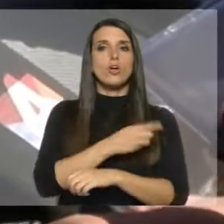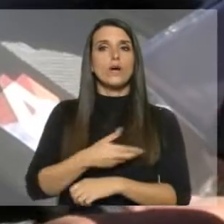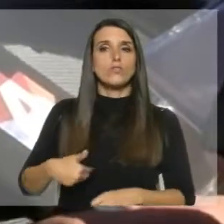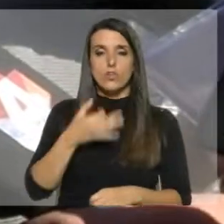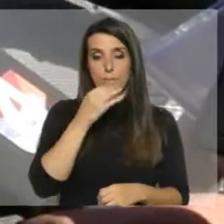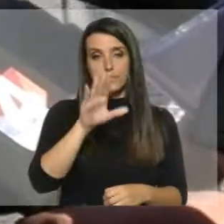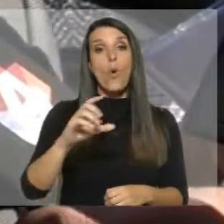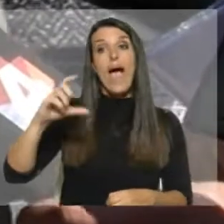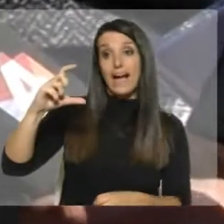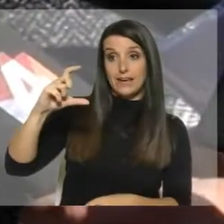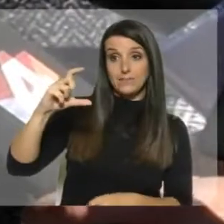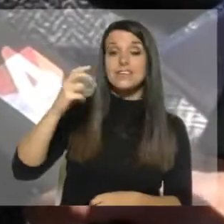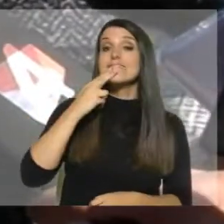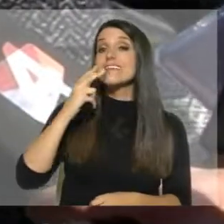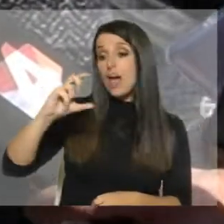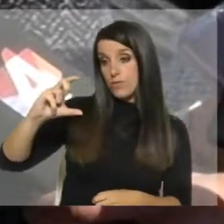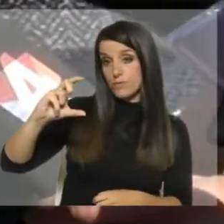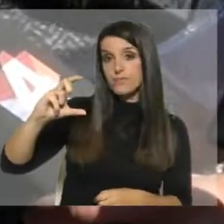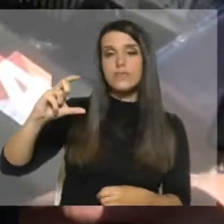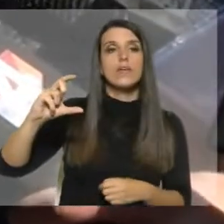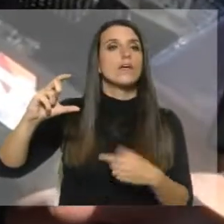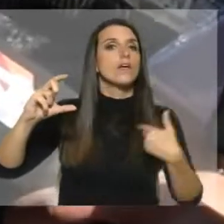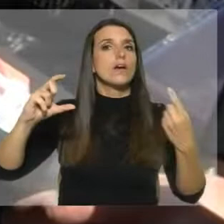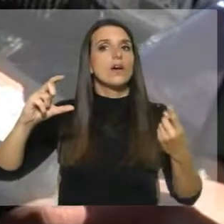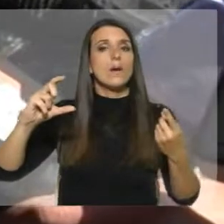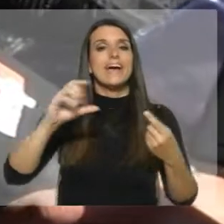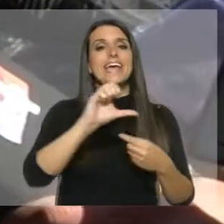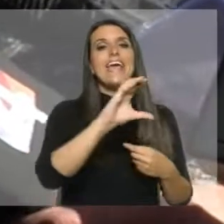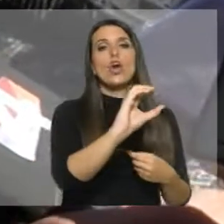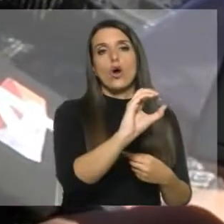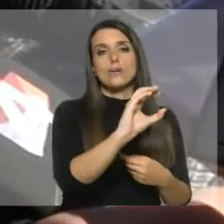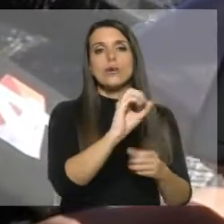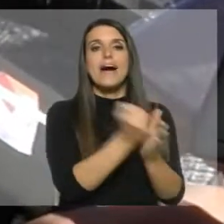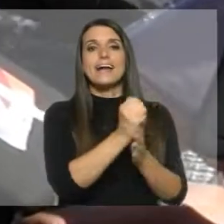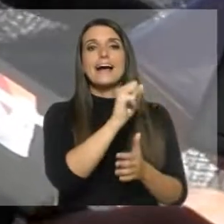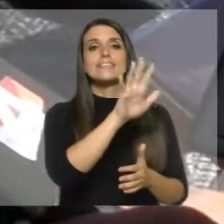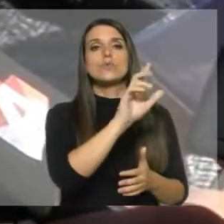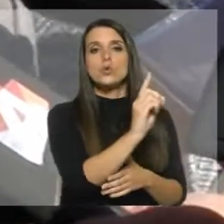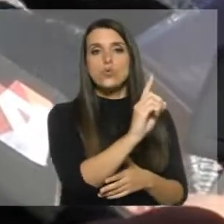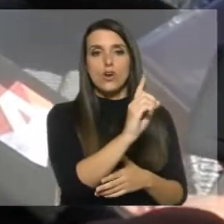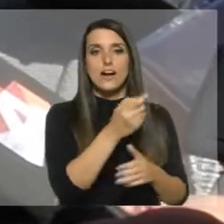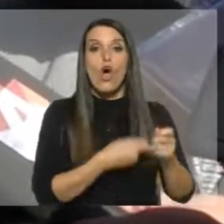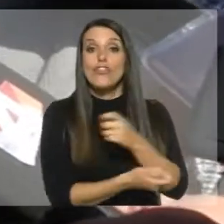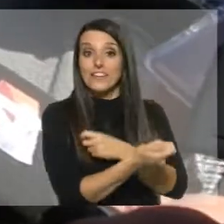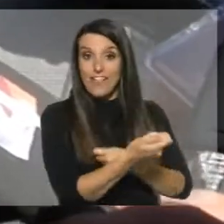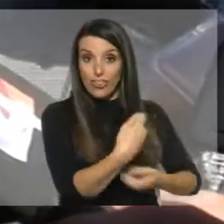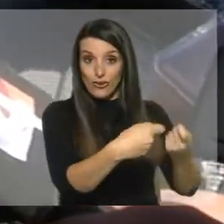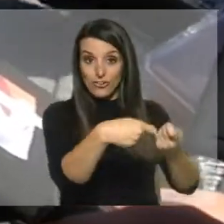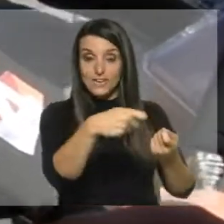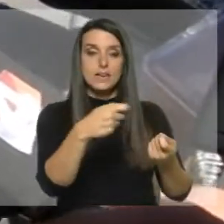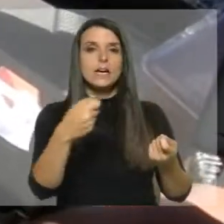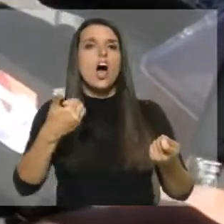cajilla para competir contra el ECO, contra el 51 y contra otros cigarros que vienen de contrabando, que ustedes lo ven,